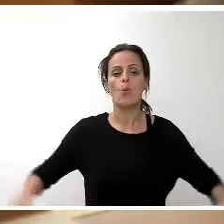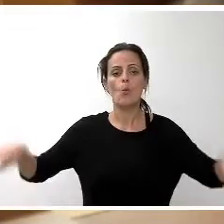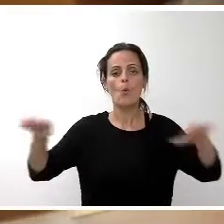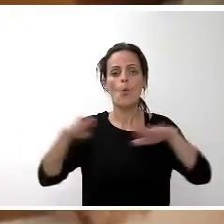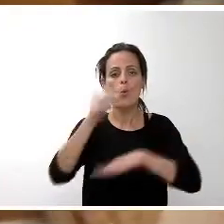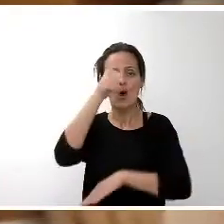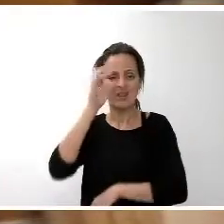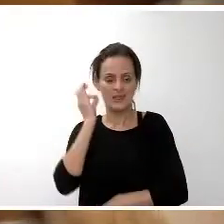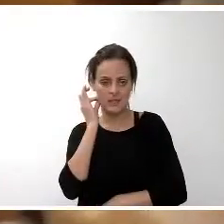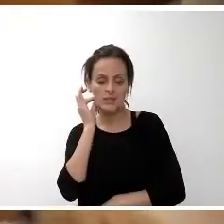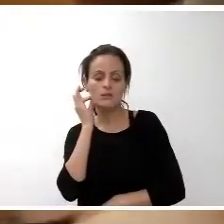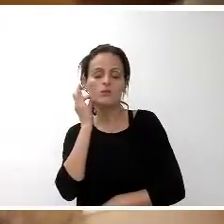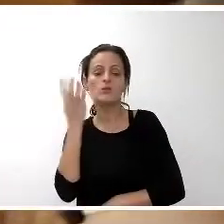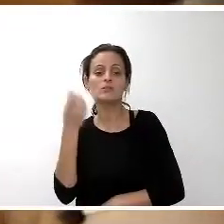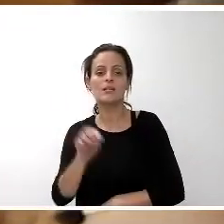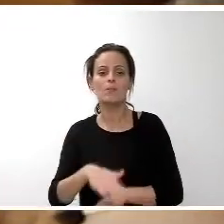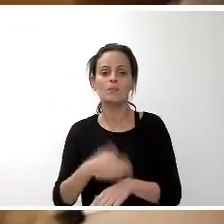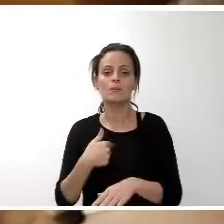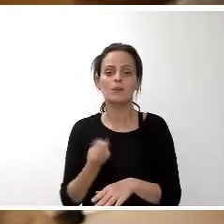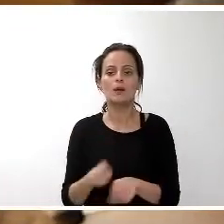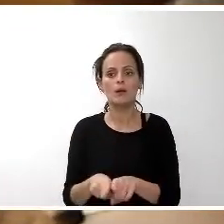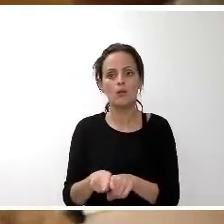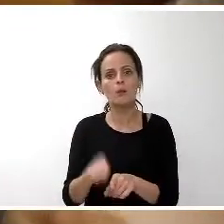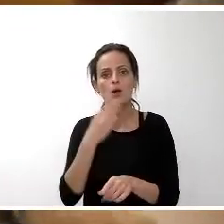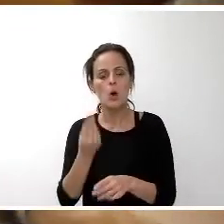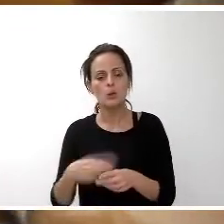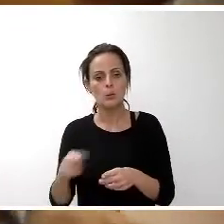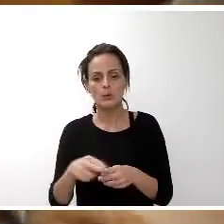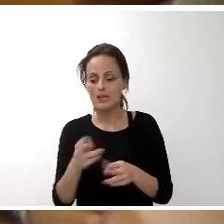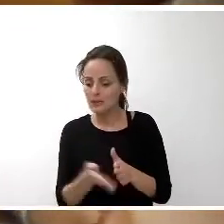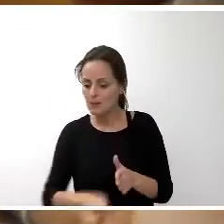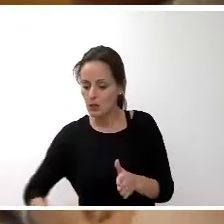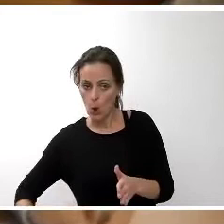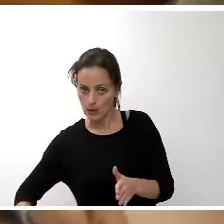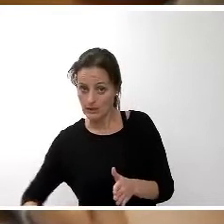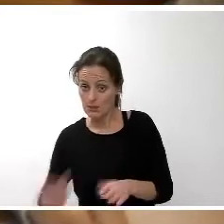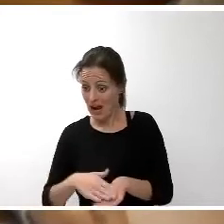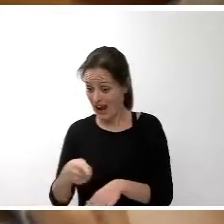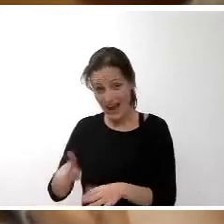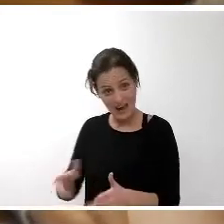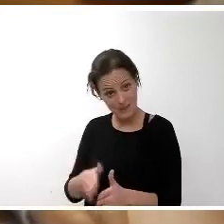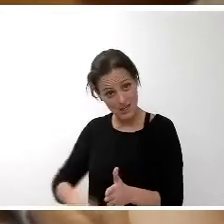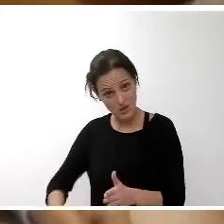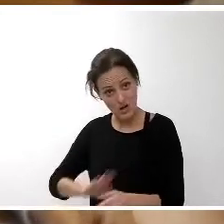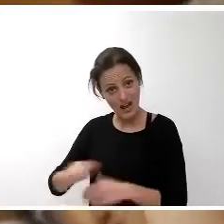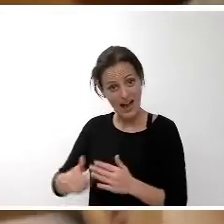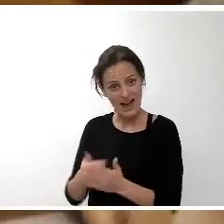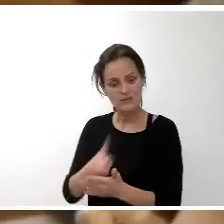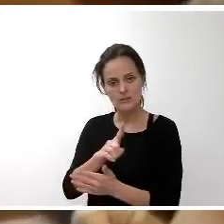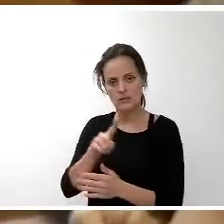priorizando la política en menores, para estos sectores se destina a más de 114 millones de euros.